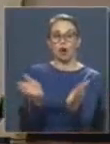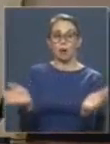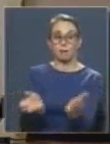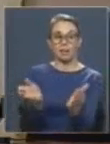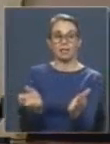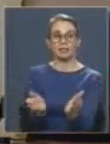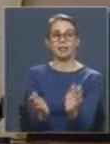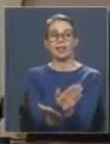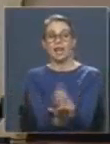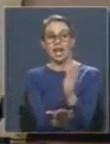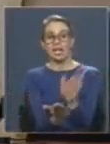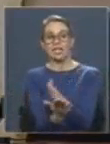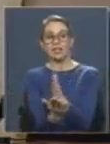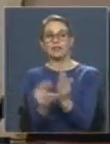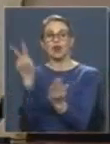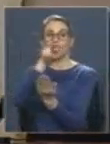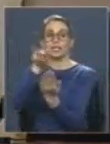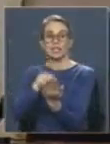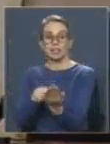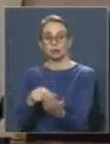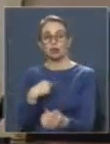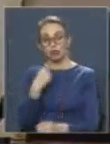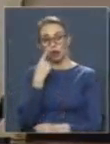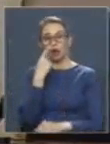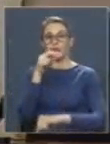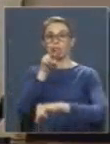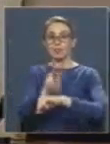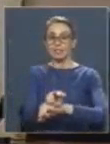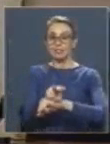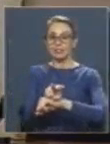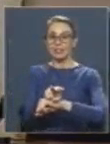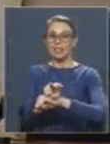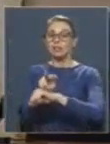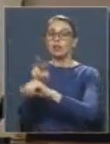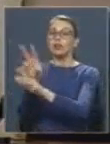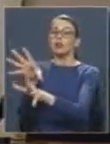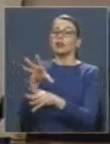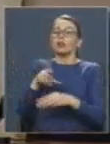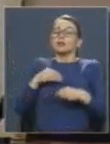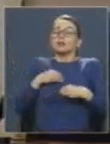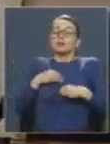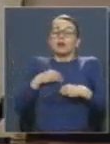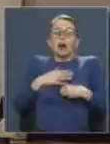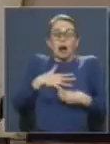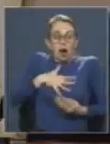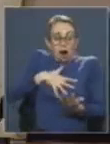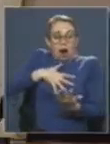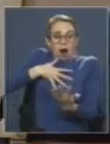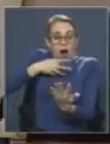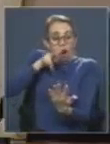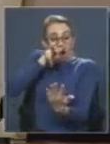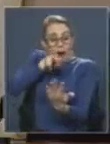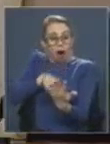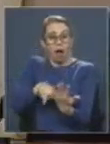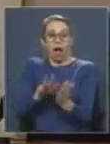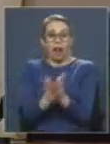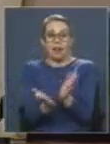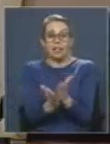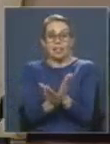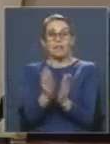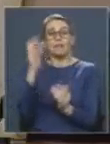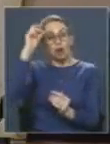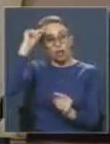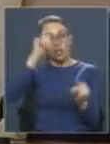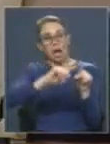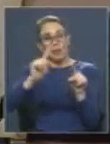el libro y la lectura. Soy testigo de la inspiración que producen los libros, inclusive la creación de